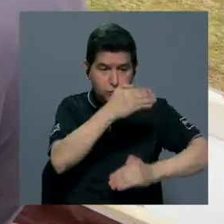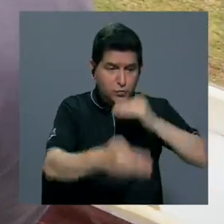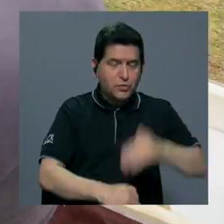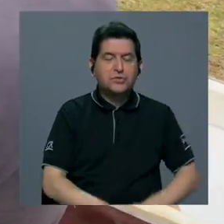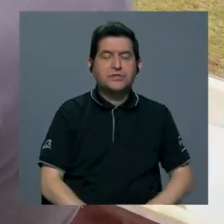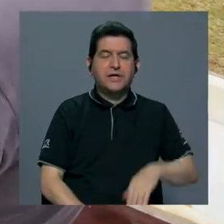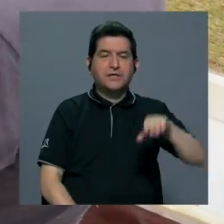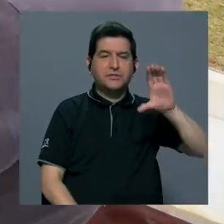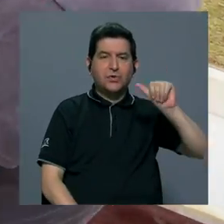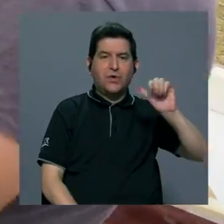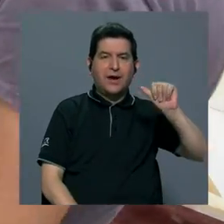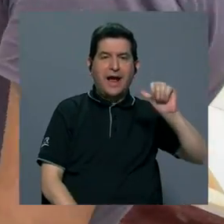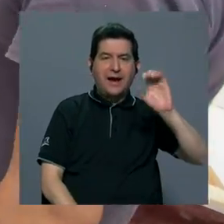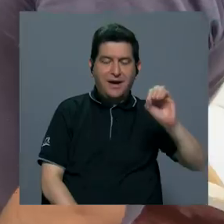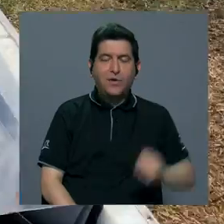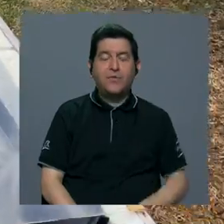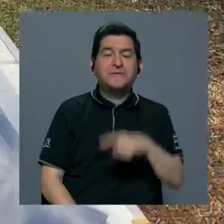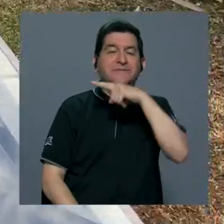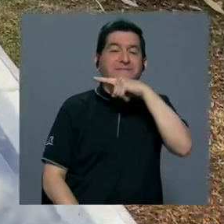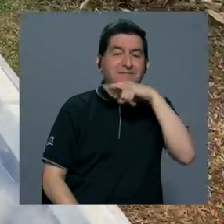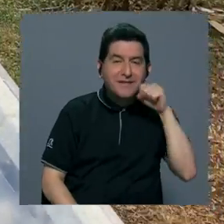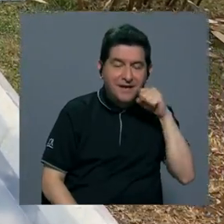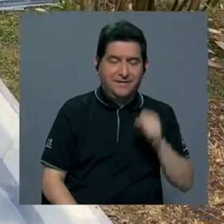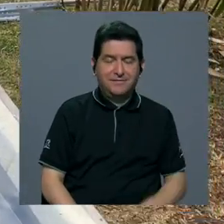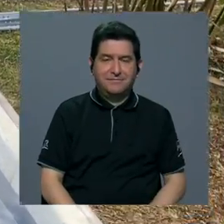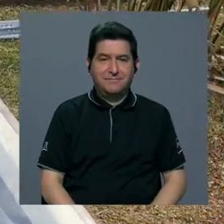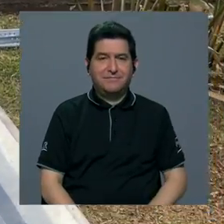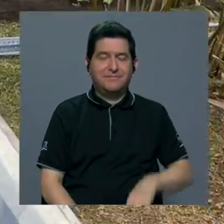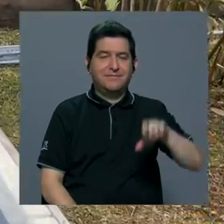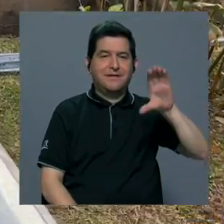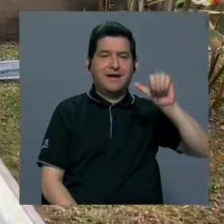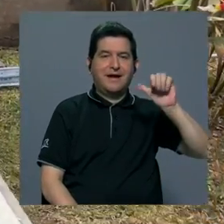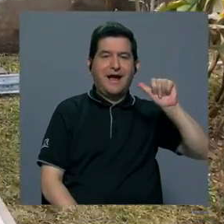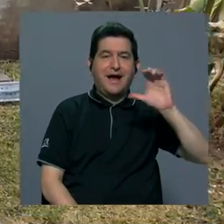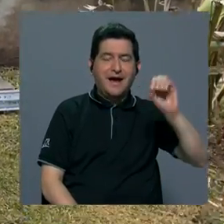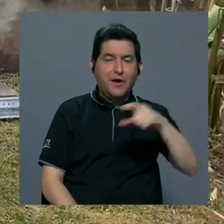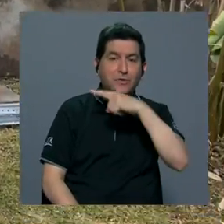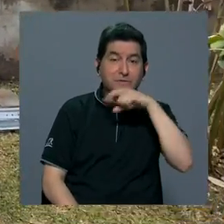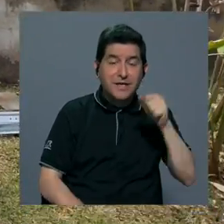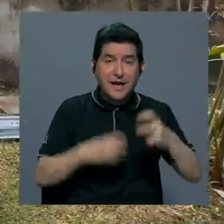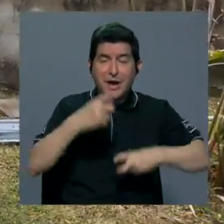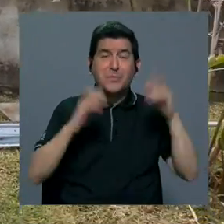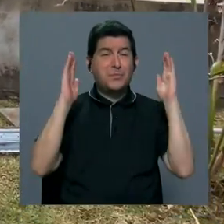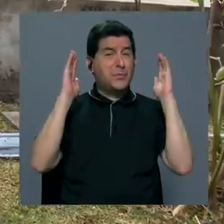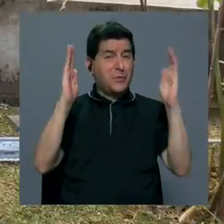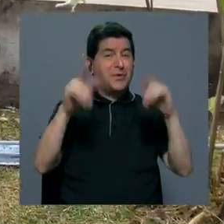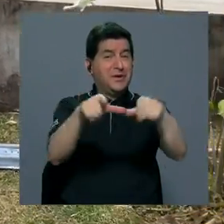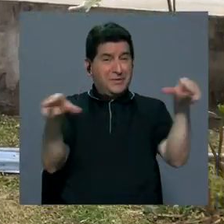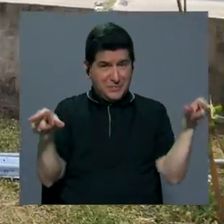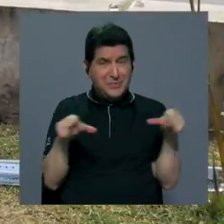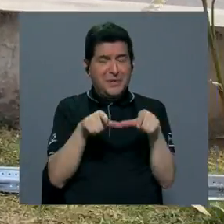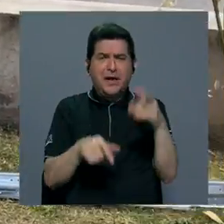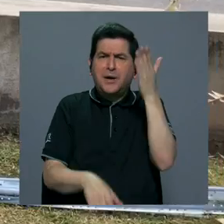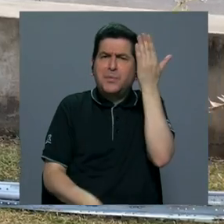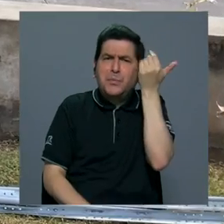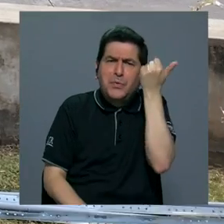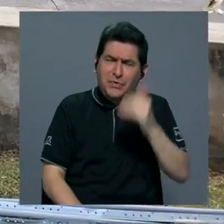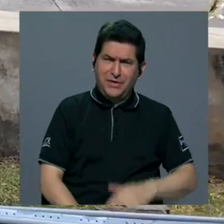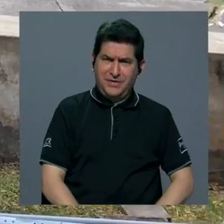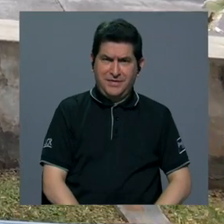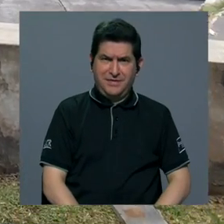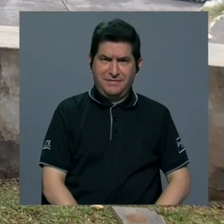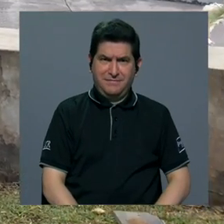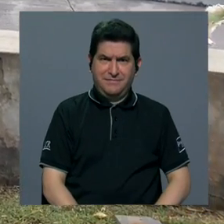proceso de cacao es el secado. El secado de cacao es un problema muy grande allá porque